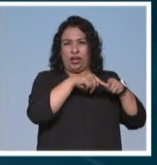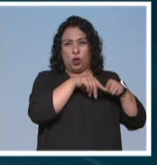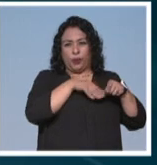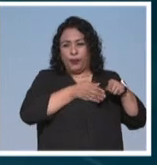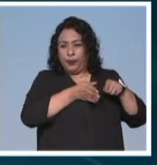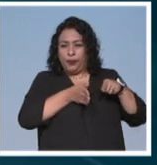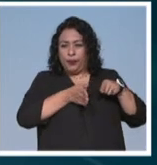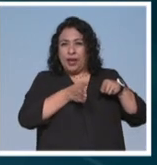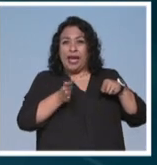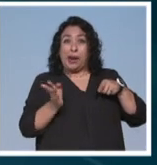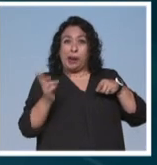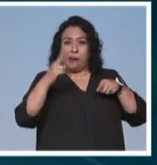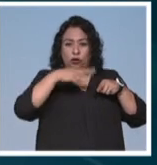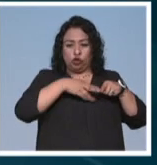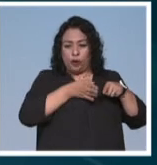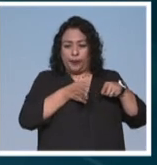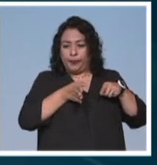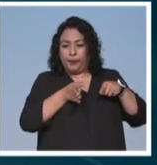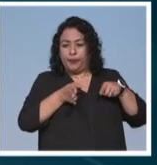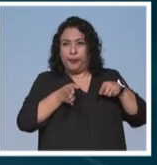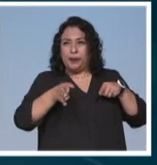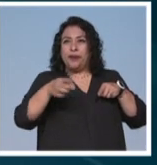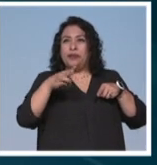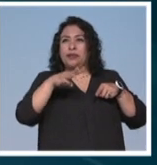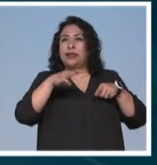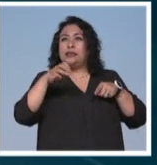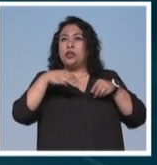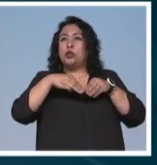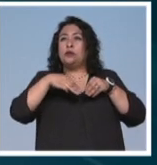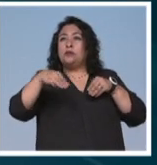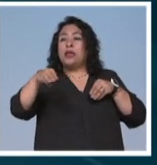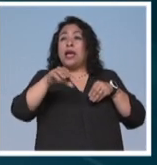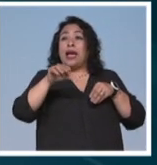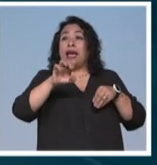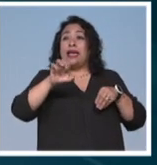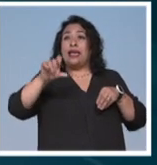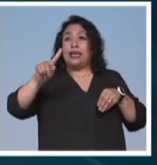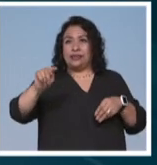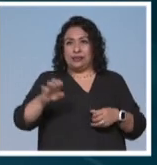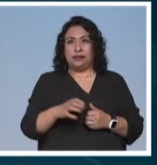pasa por Avenida Revolución y llega a unos 300 metros hacia el este.